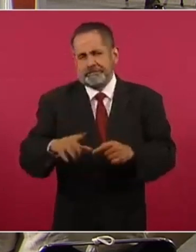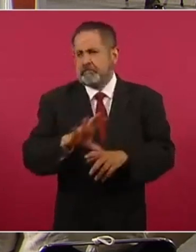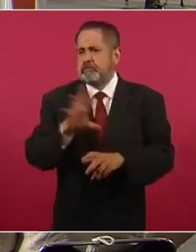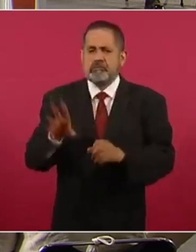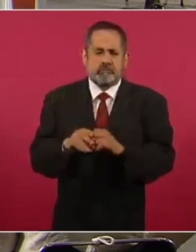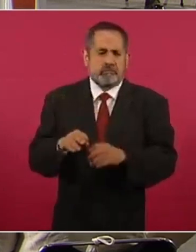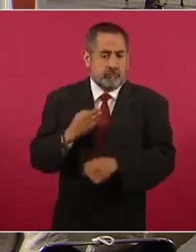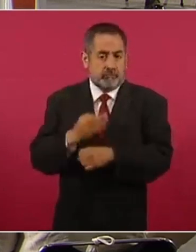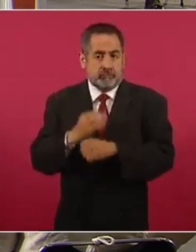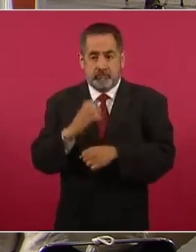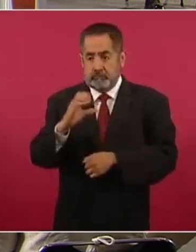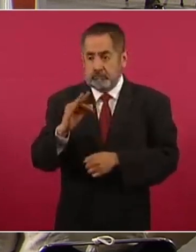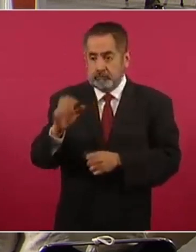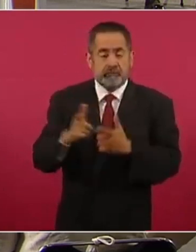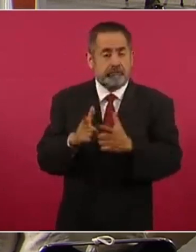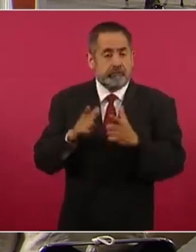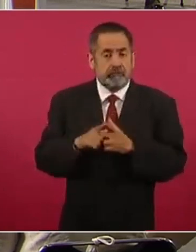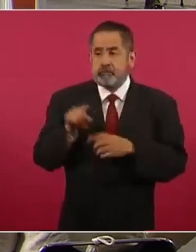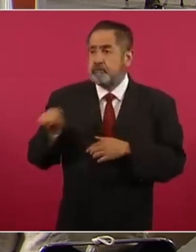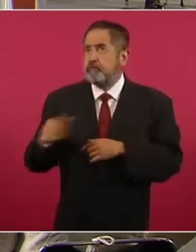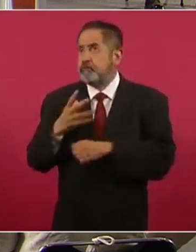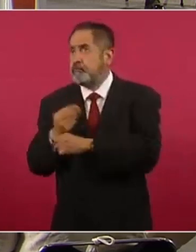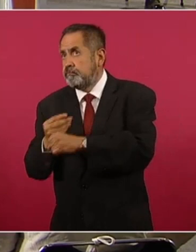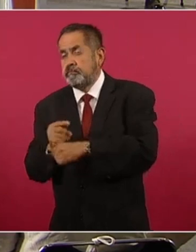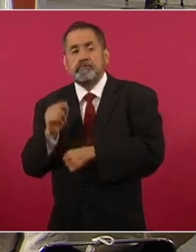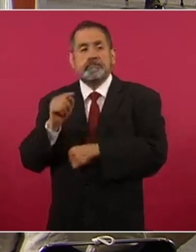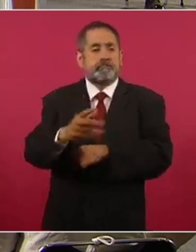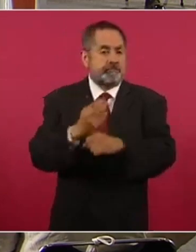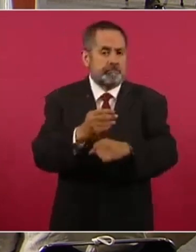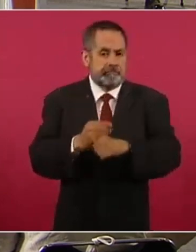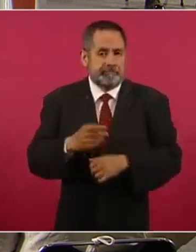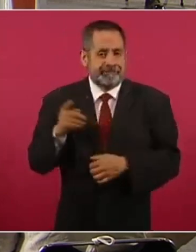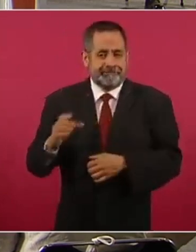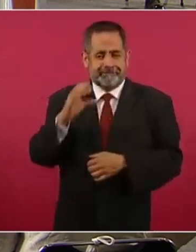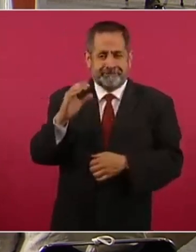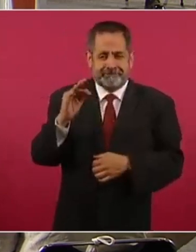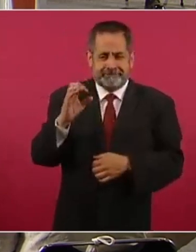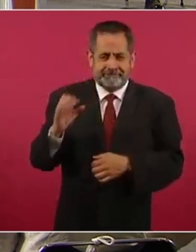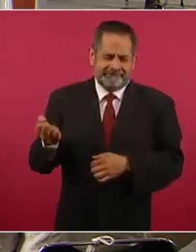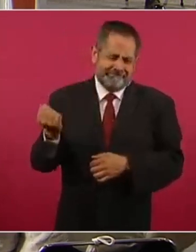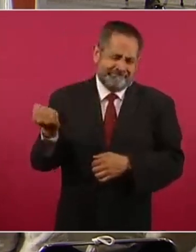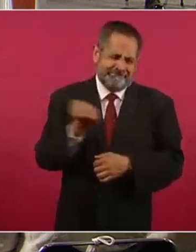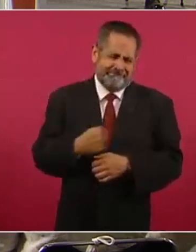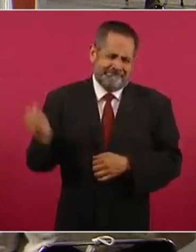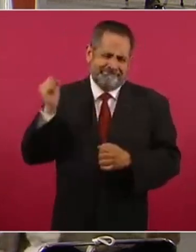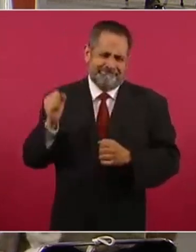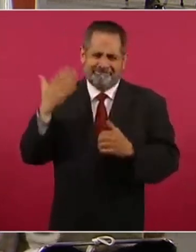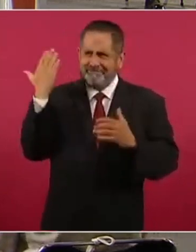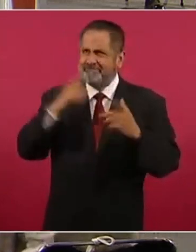trabajando brigadas y ellos son muy eficientes los trabajadores eléctricos